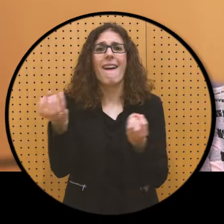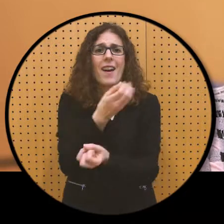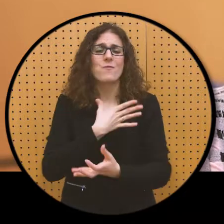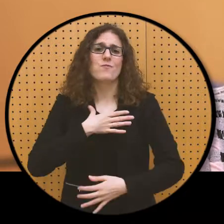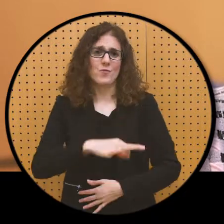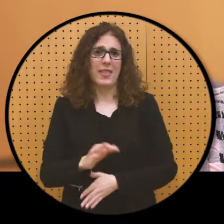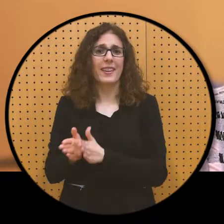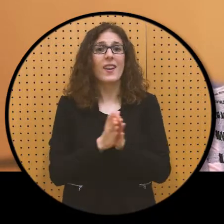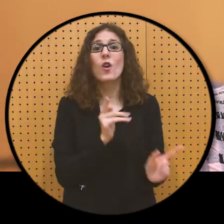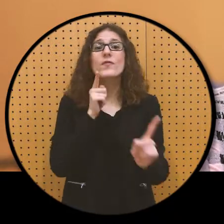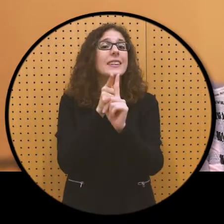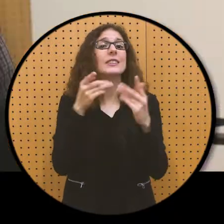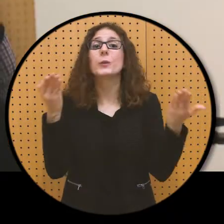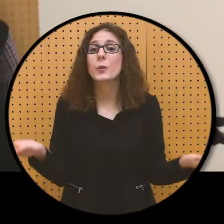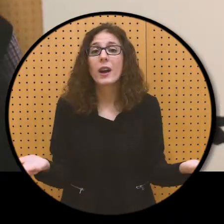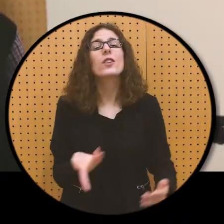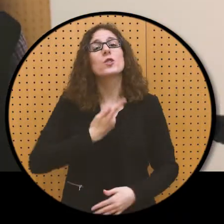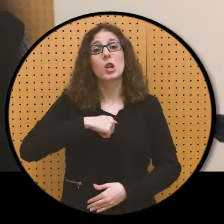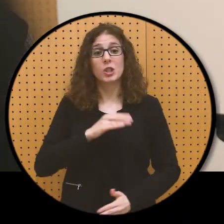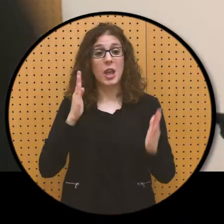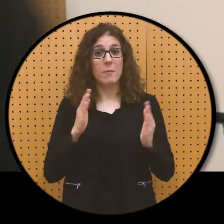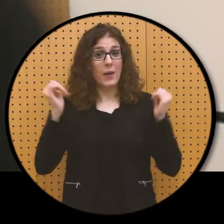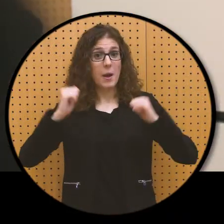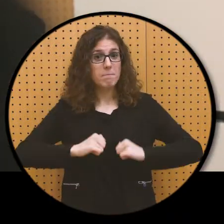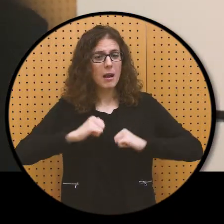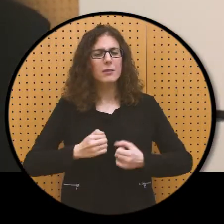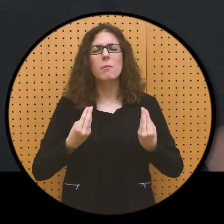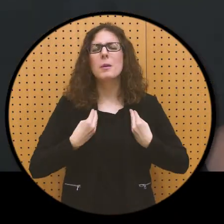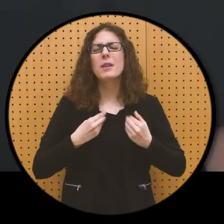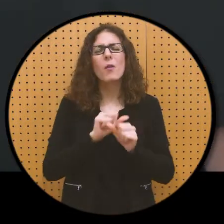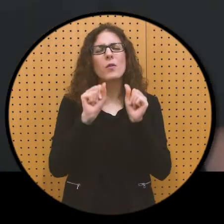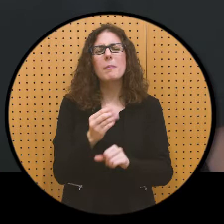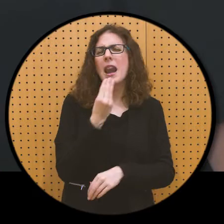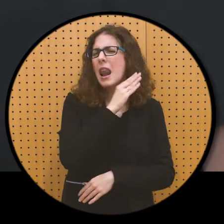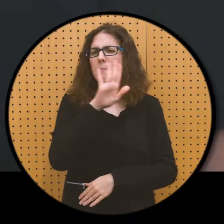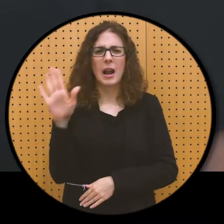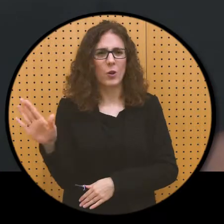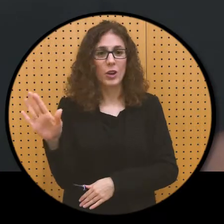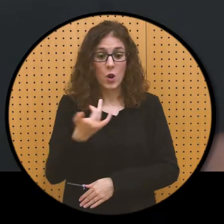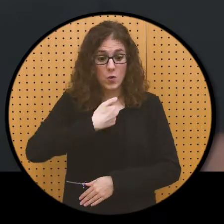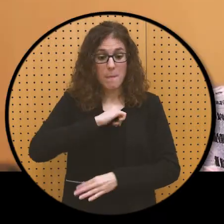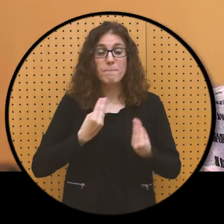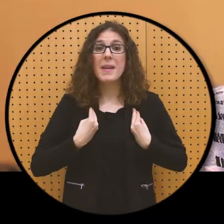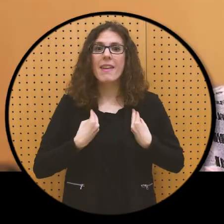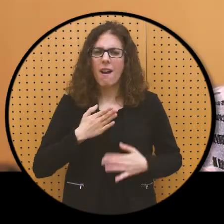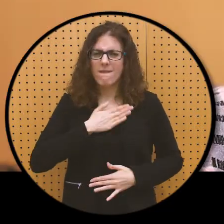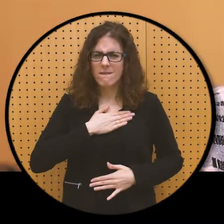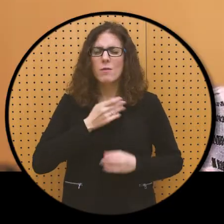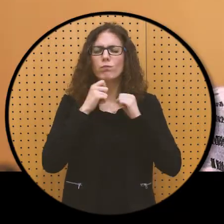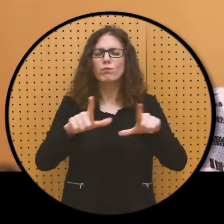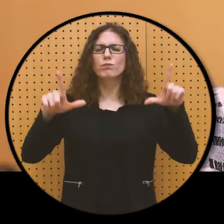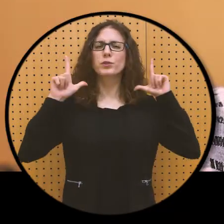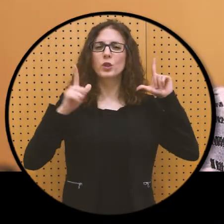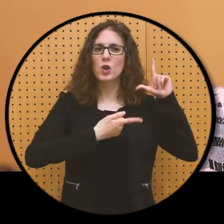es que vivamos la vejez de la mejor manera posible, siendo protagonistas de nuestra propia vida, que